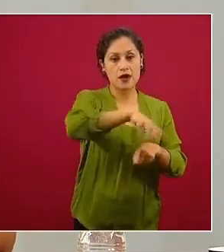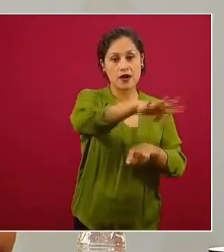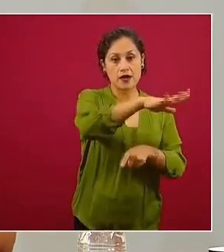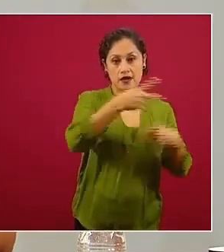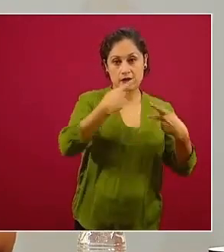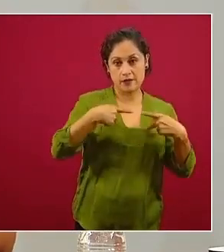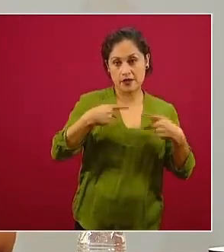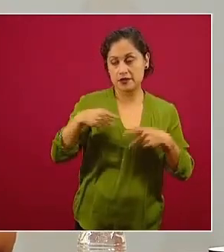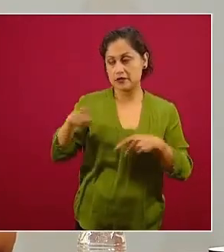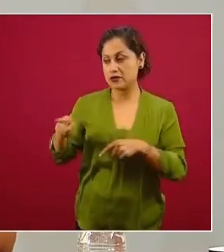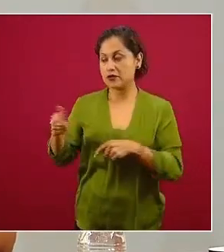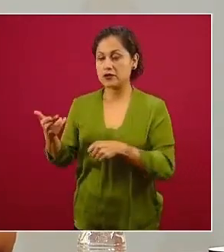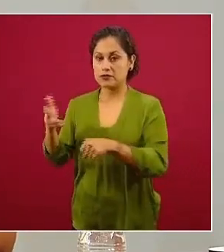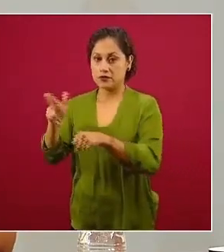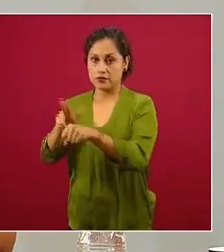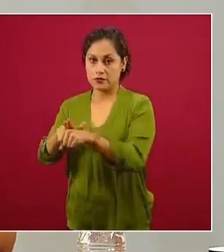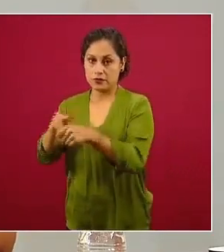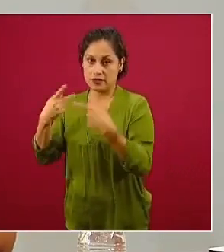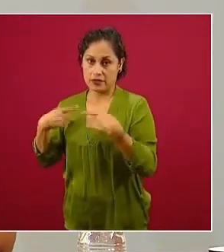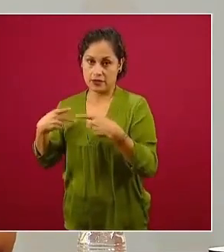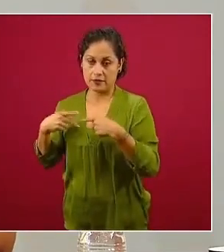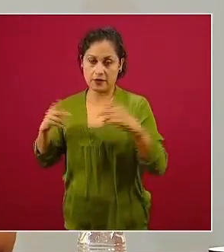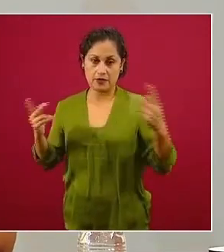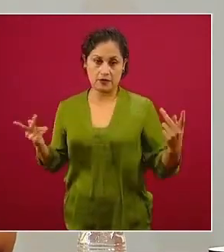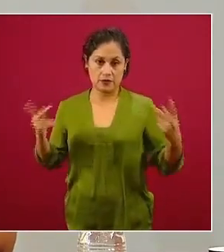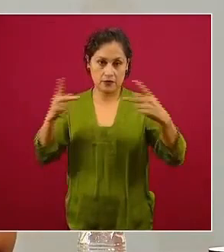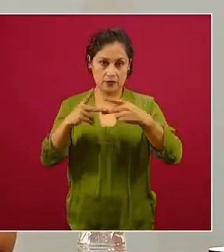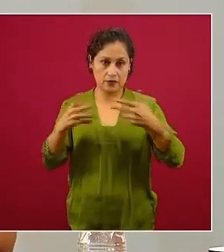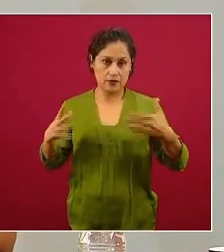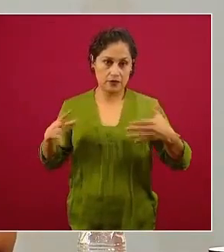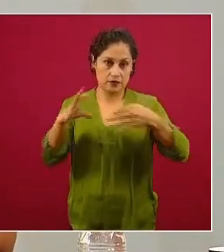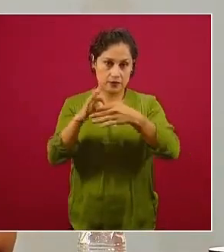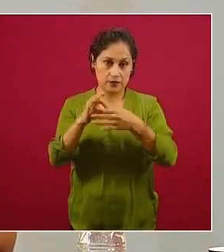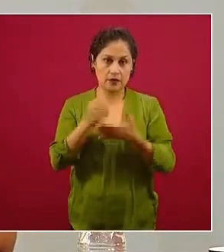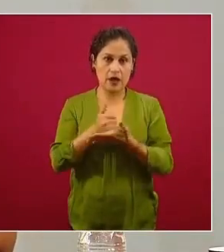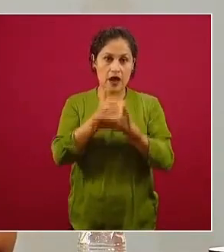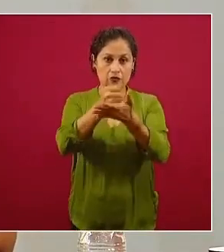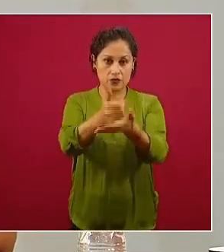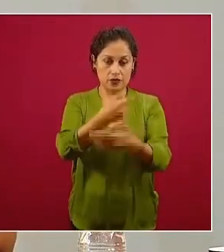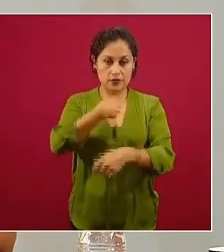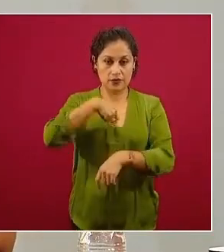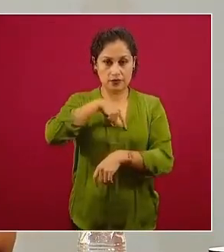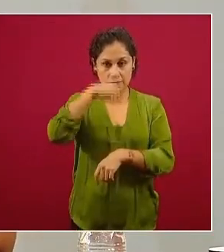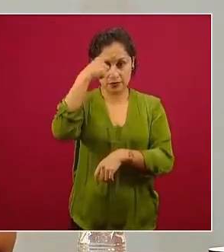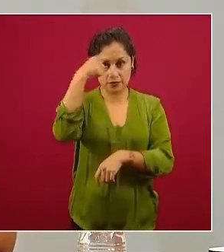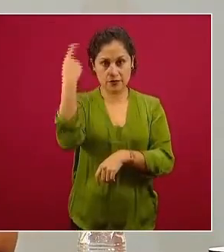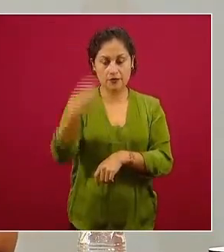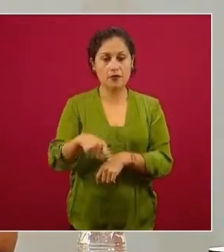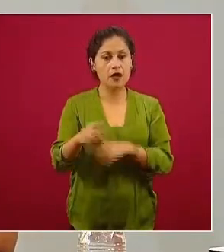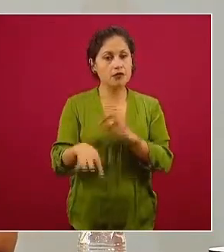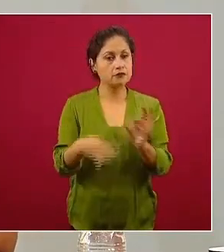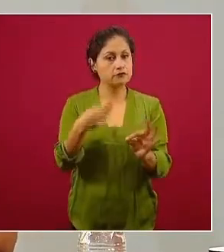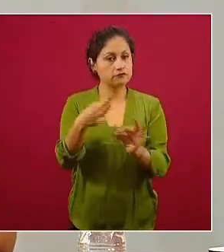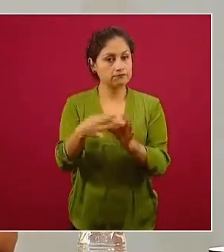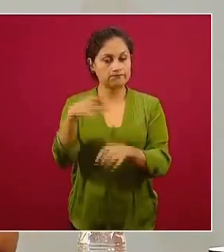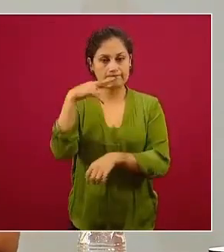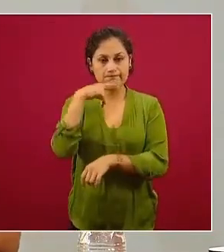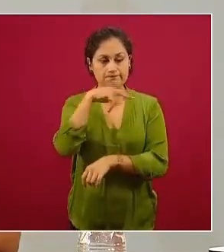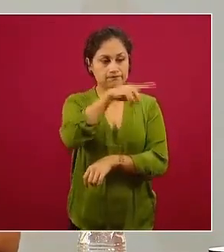Buscamos atender de manera pronta, eficiente y oportuna todas las solicitudes